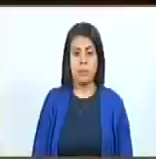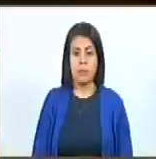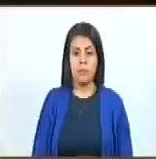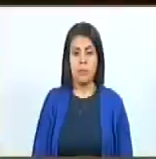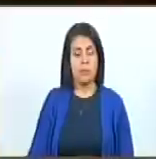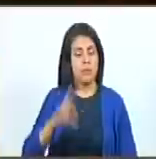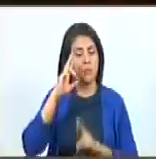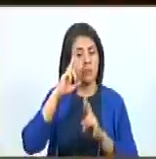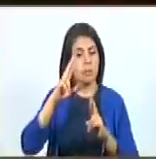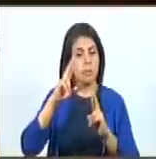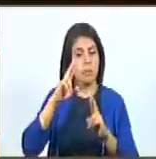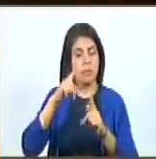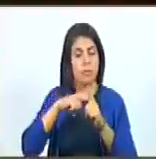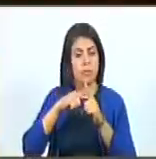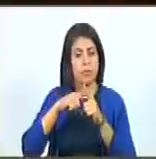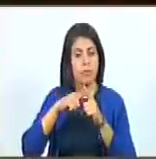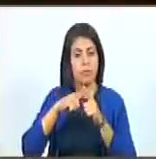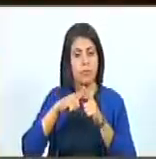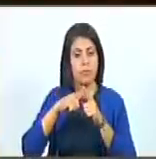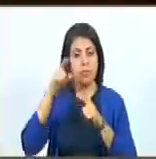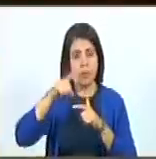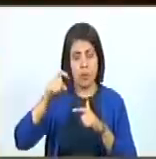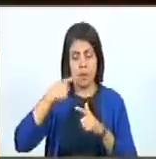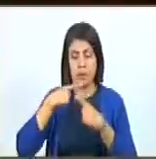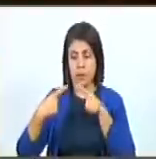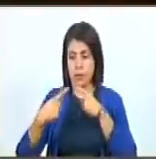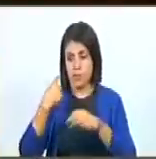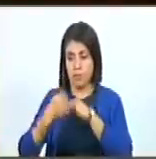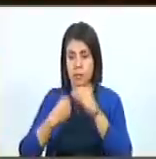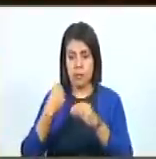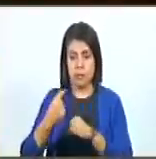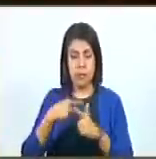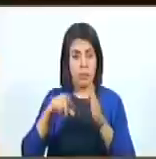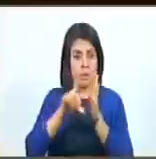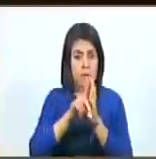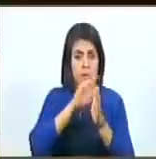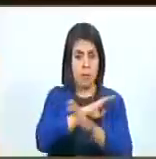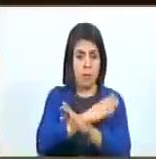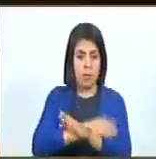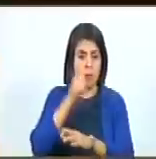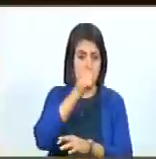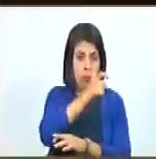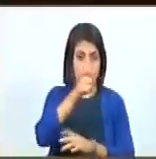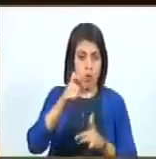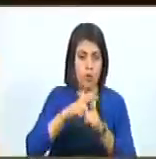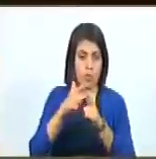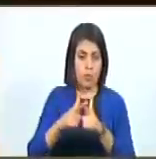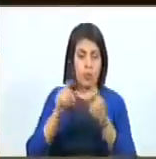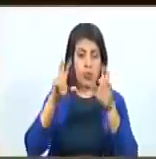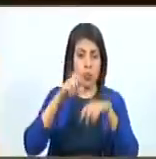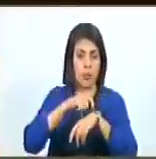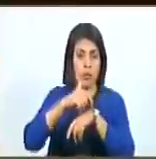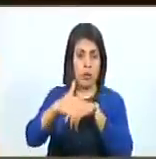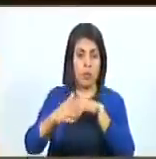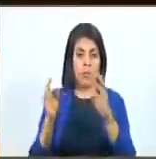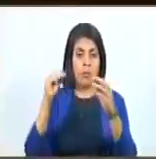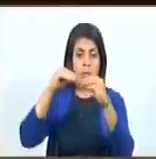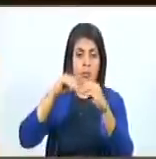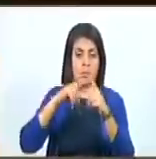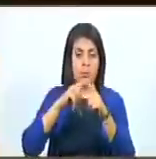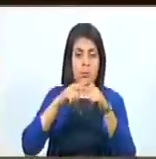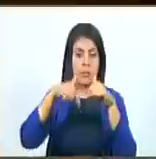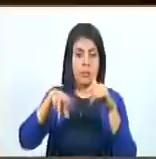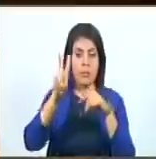respecto a la la necesidad de adaptar las leyes del poder popular a los nuevos tiempos de